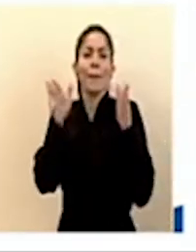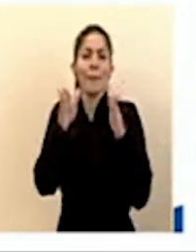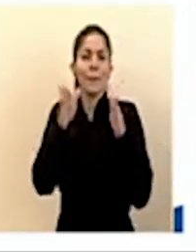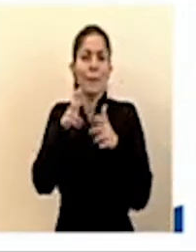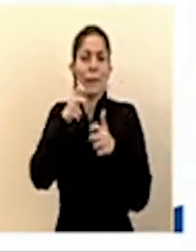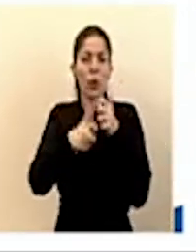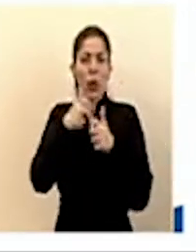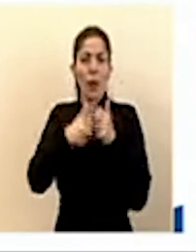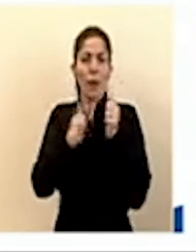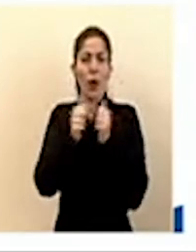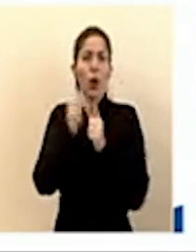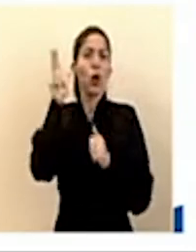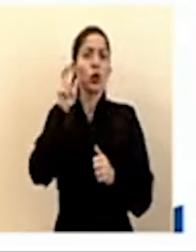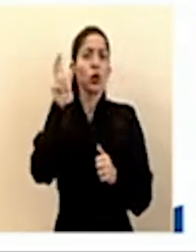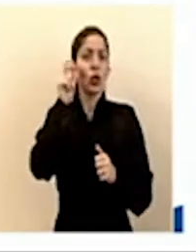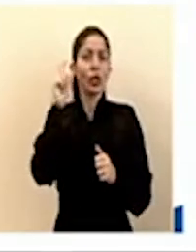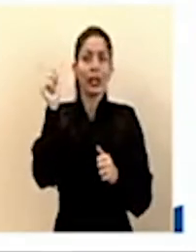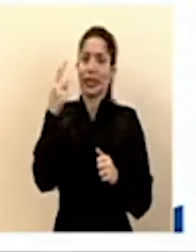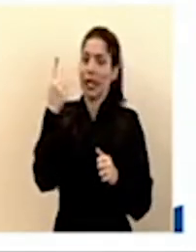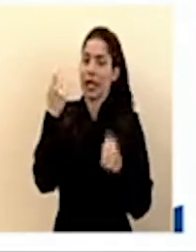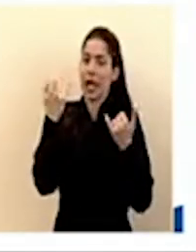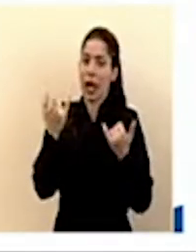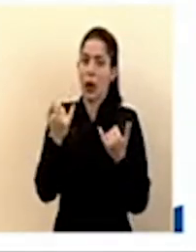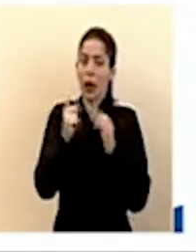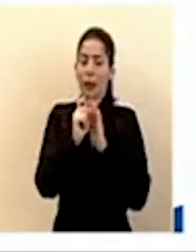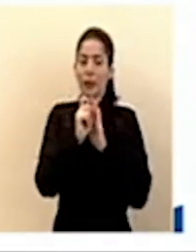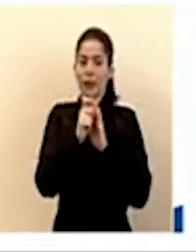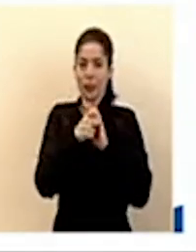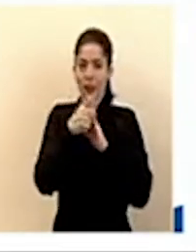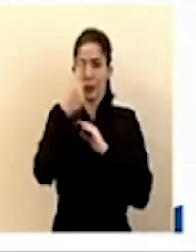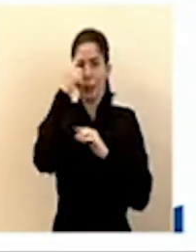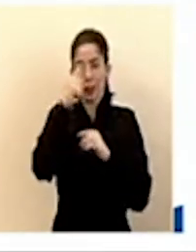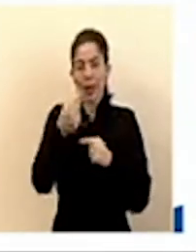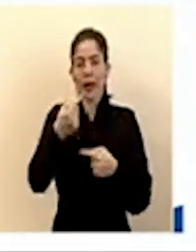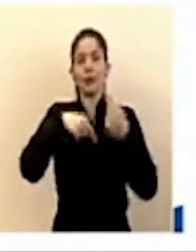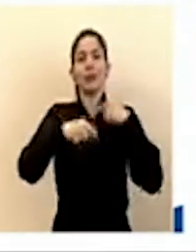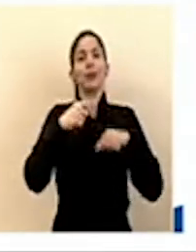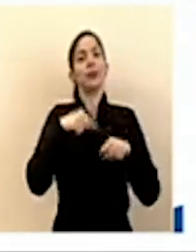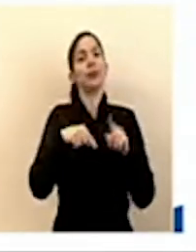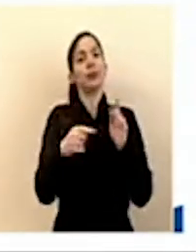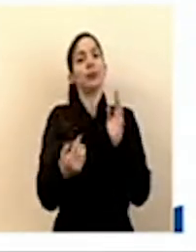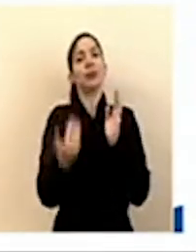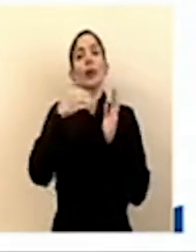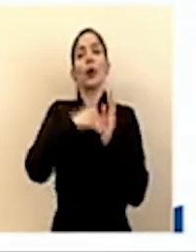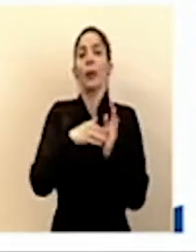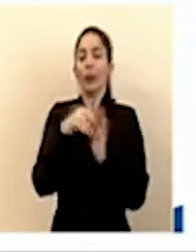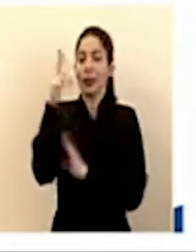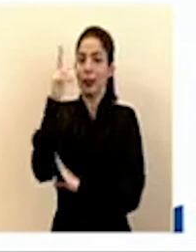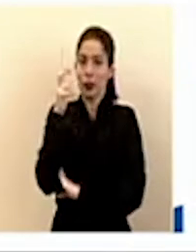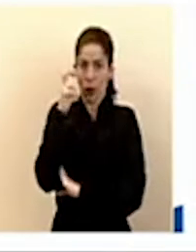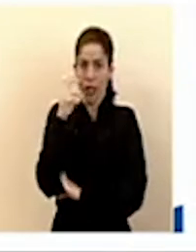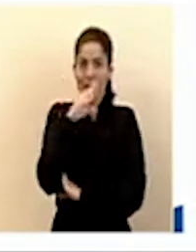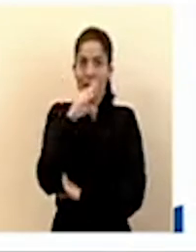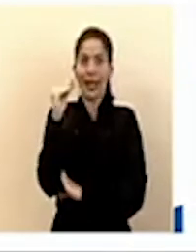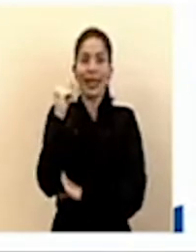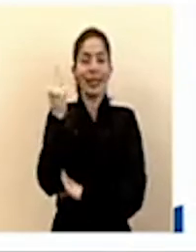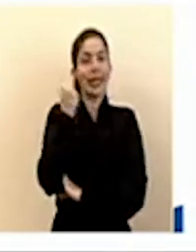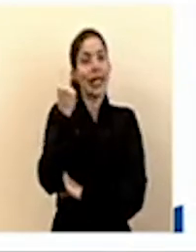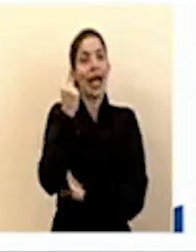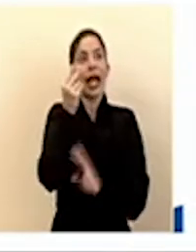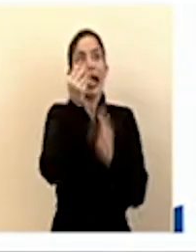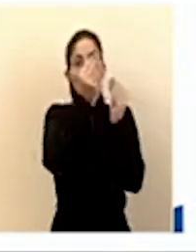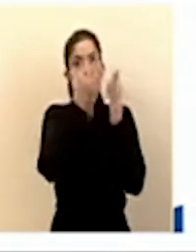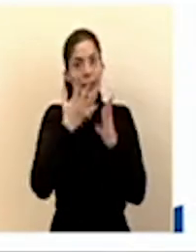con el sonido y la señal. Vamos a dar unos segunditos para restablecer ese sonido y esa señal que nos están